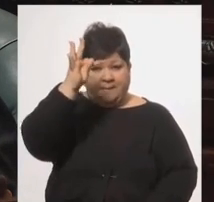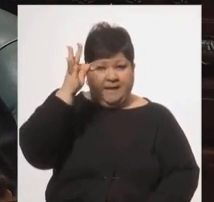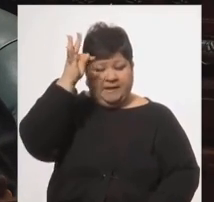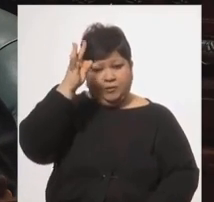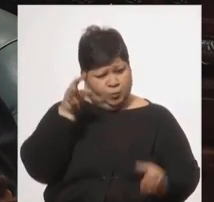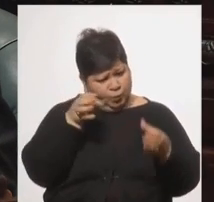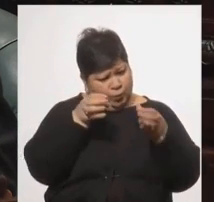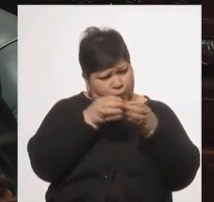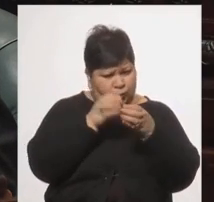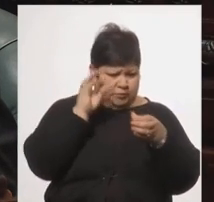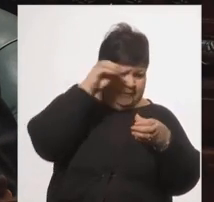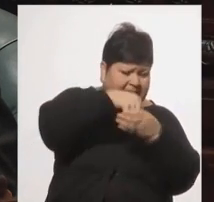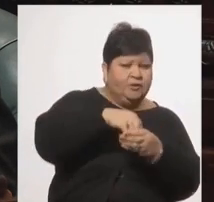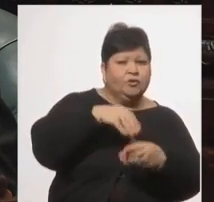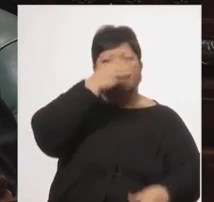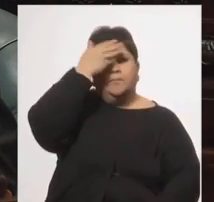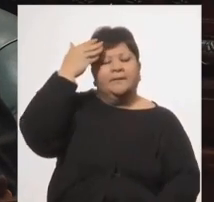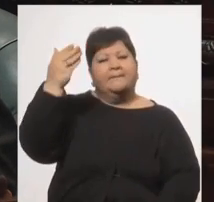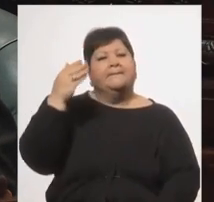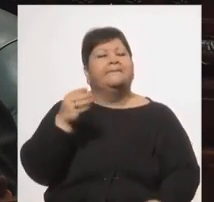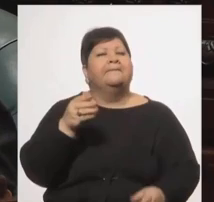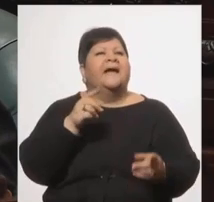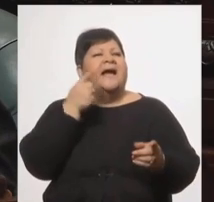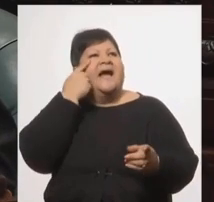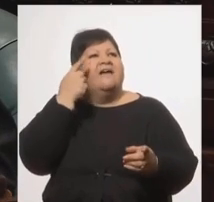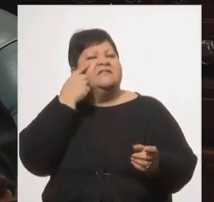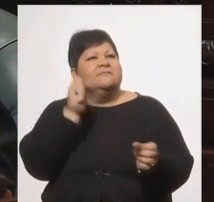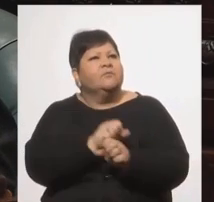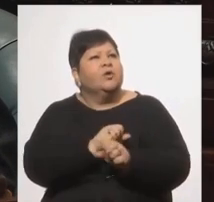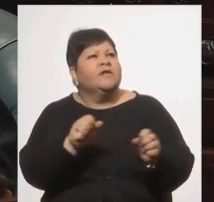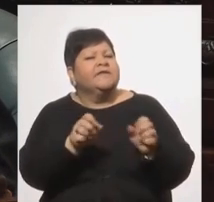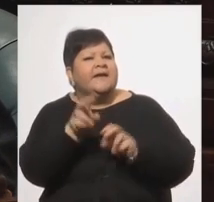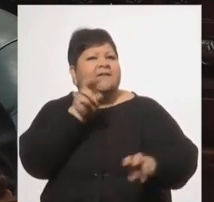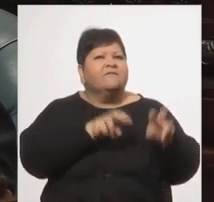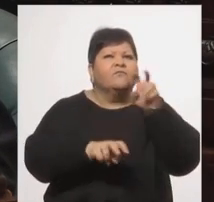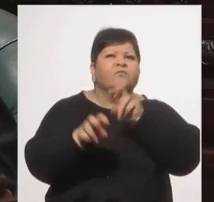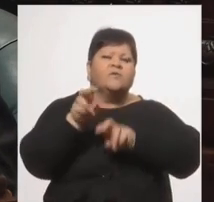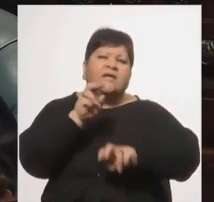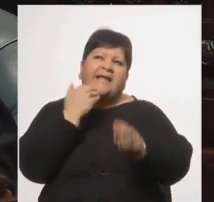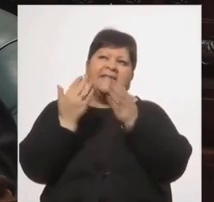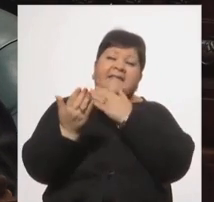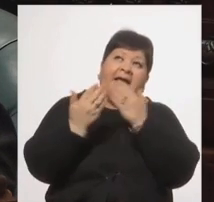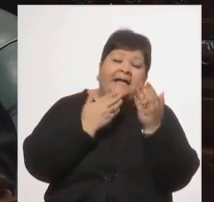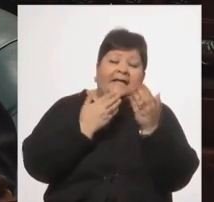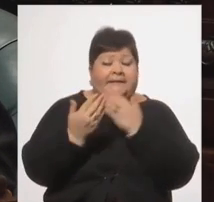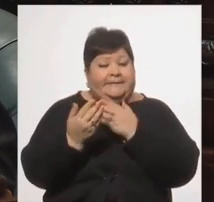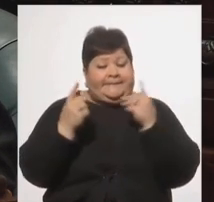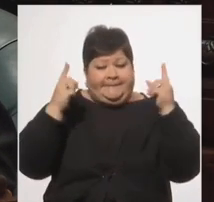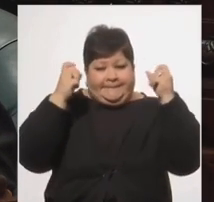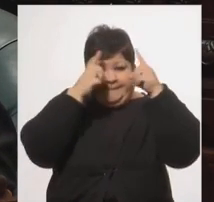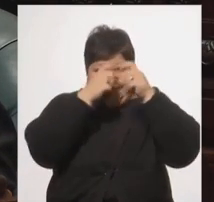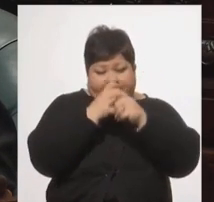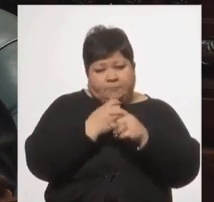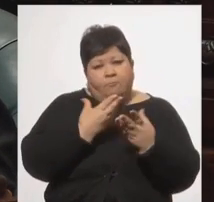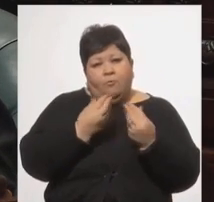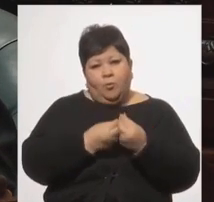luego de transitar estrategias encontradas y diálogos dificultosos durante muchos años.